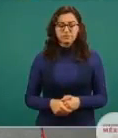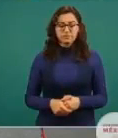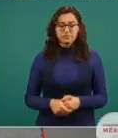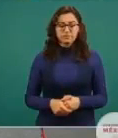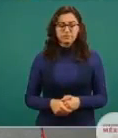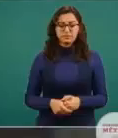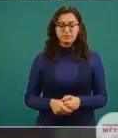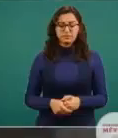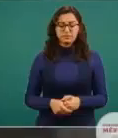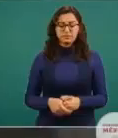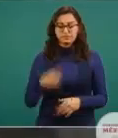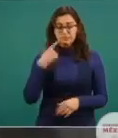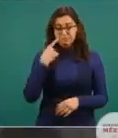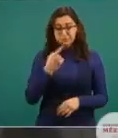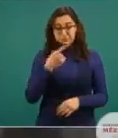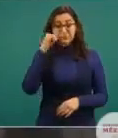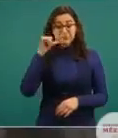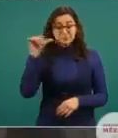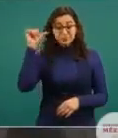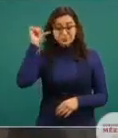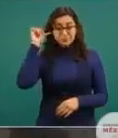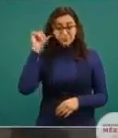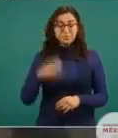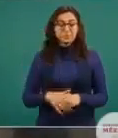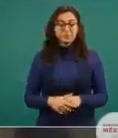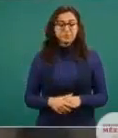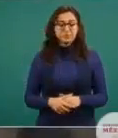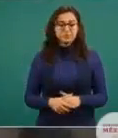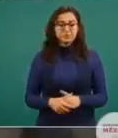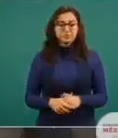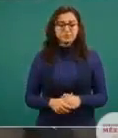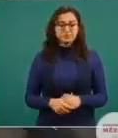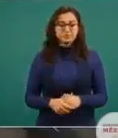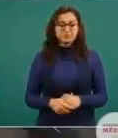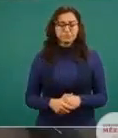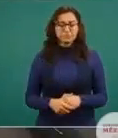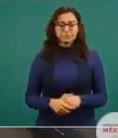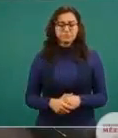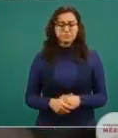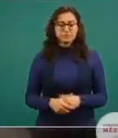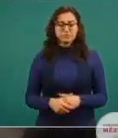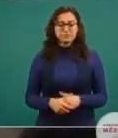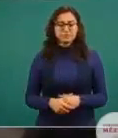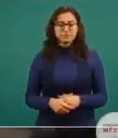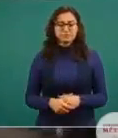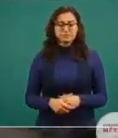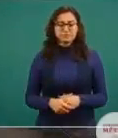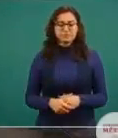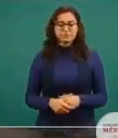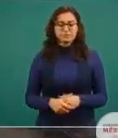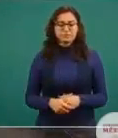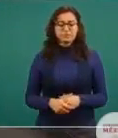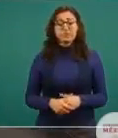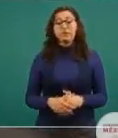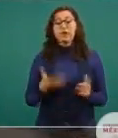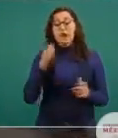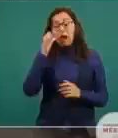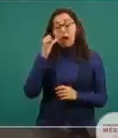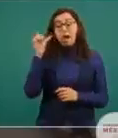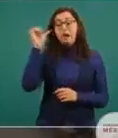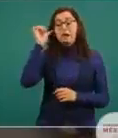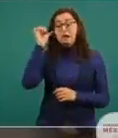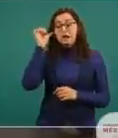esto fue ayer, es de los días con menos homicidios.